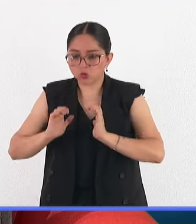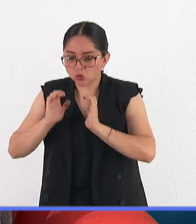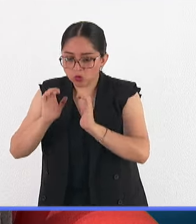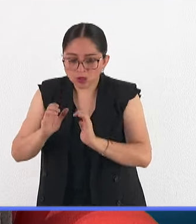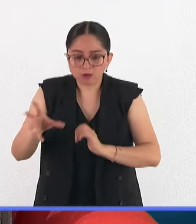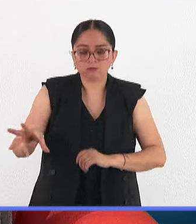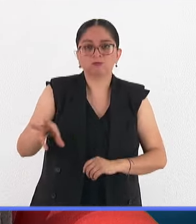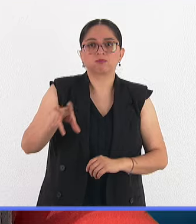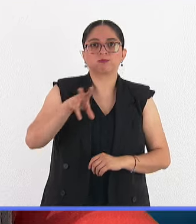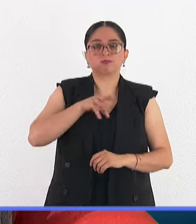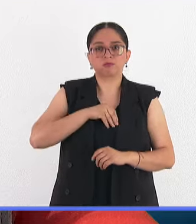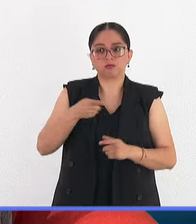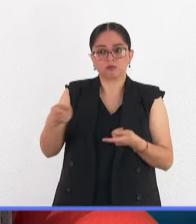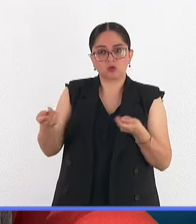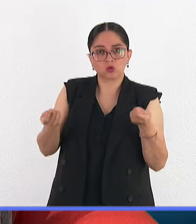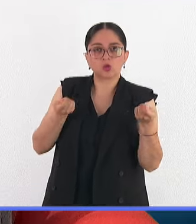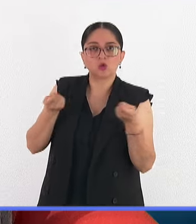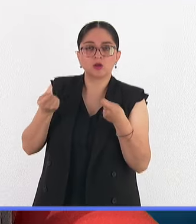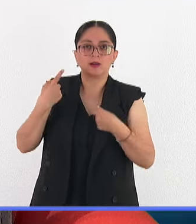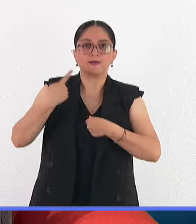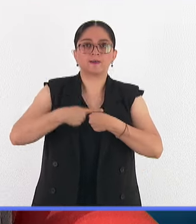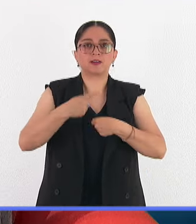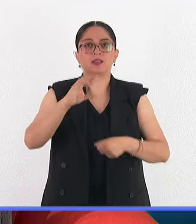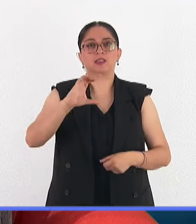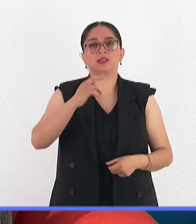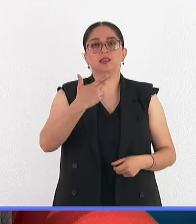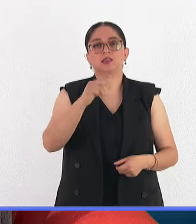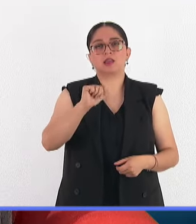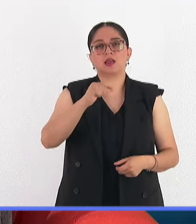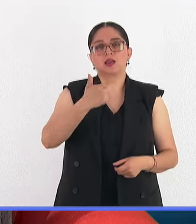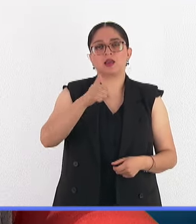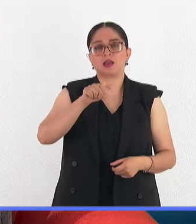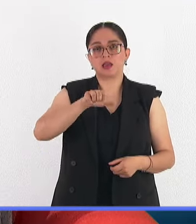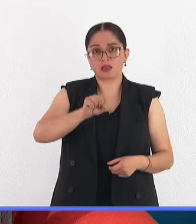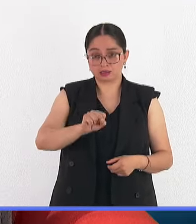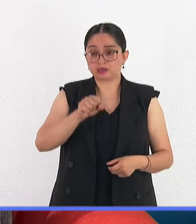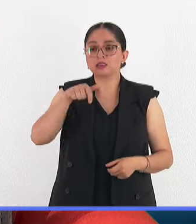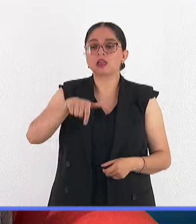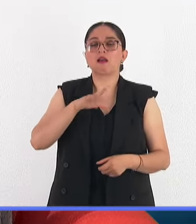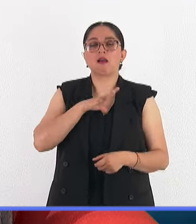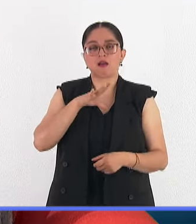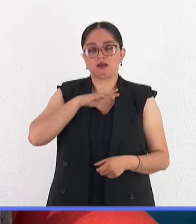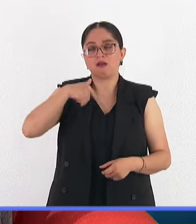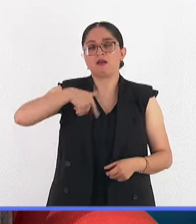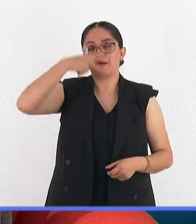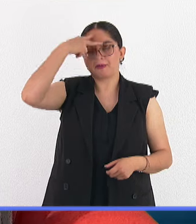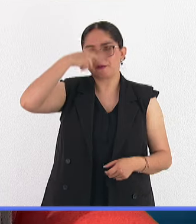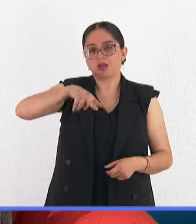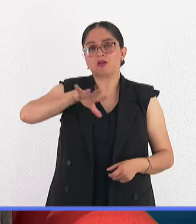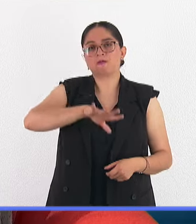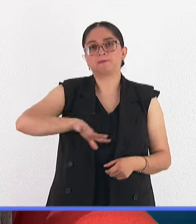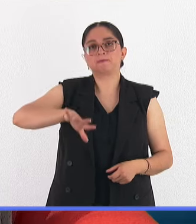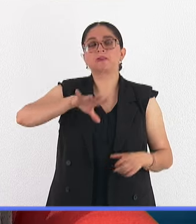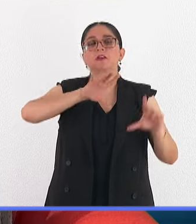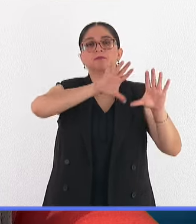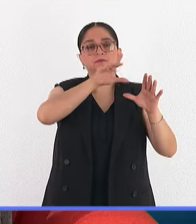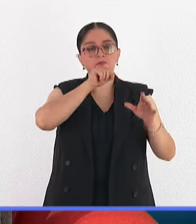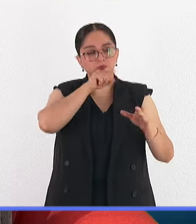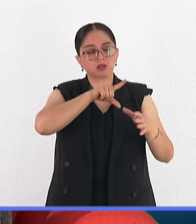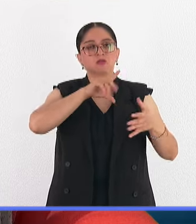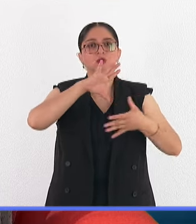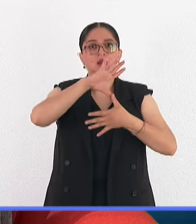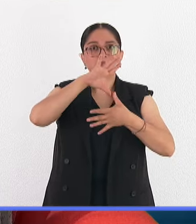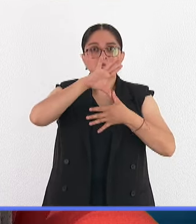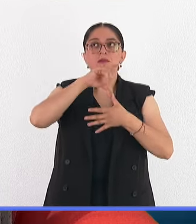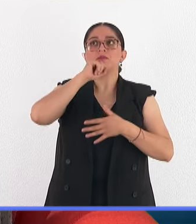el objetivo precisamente de controlar la enfermedad de Chagas, que es una enfermedad presente en nuestro país, en el continente americano, y ahora en el